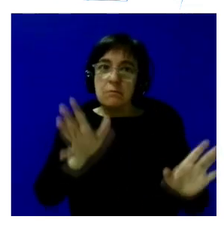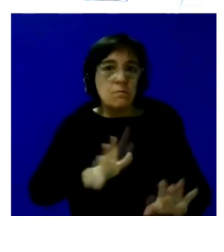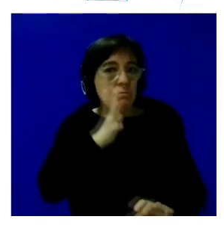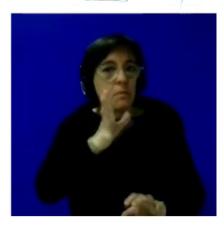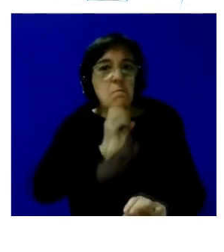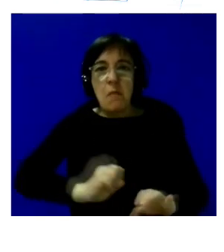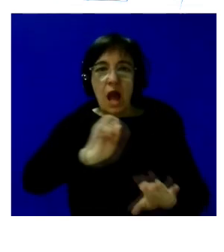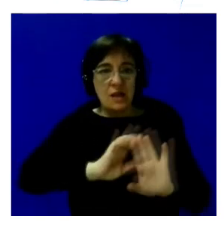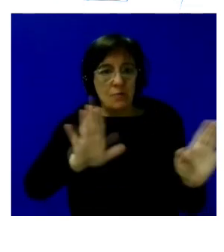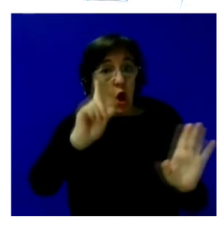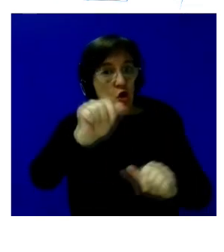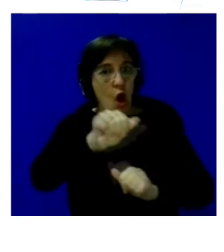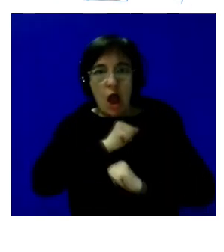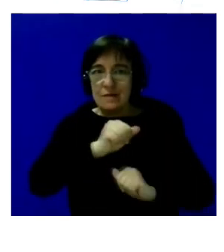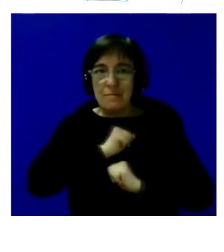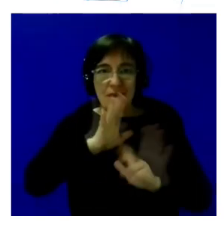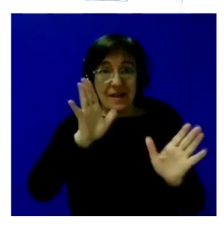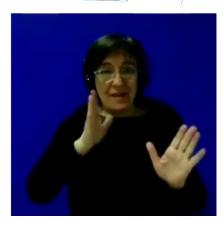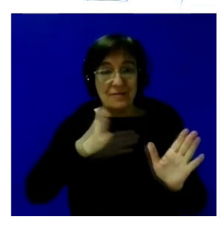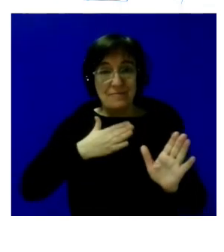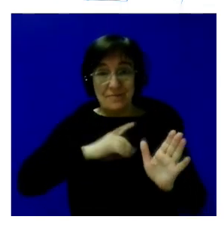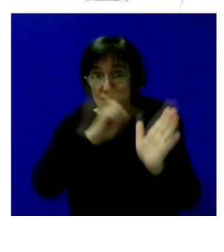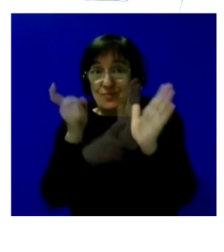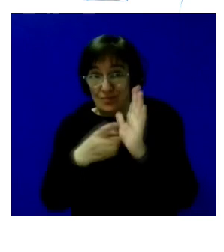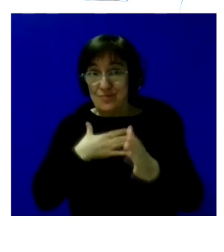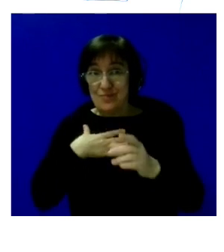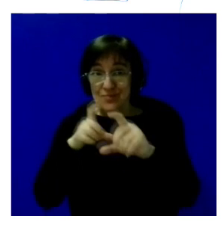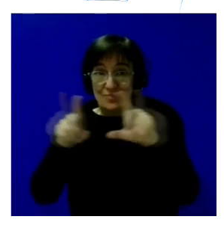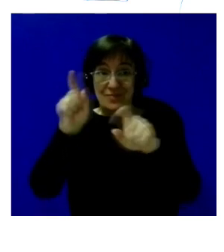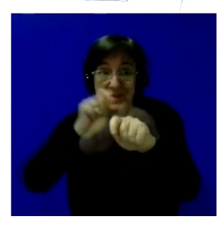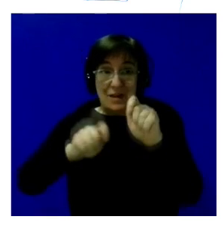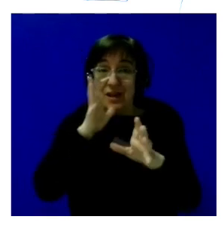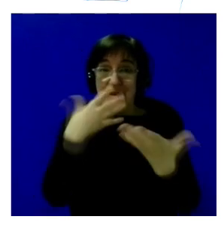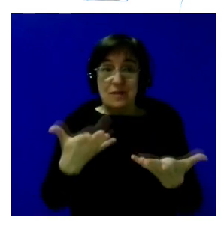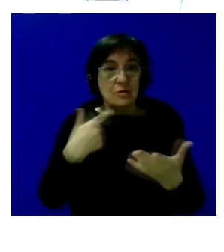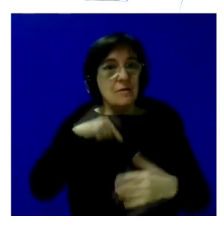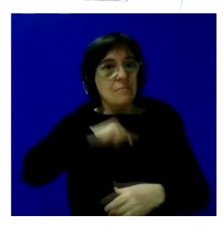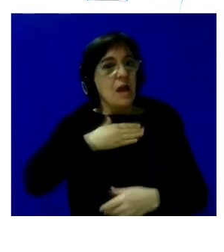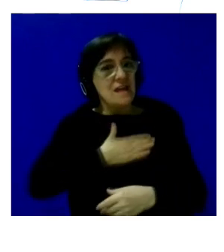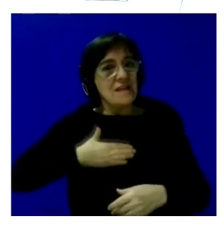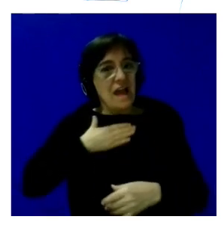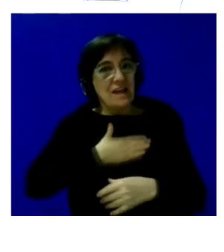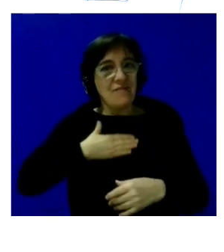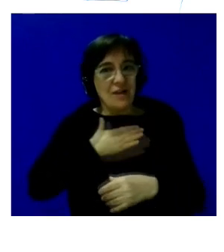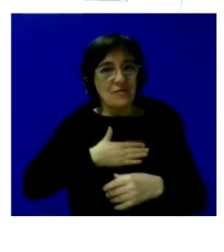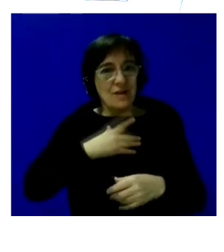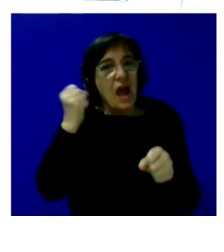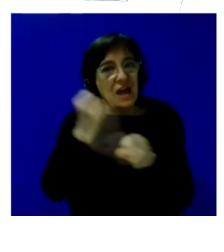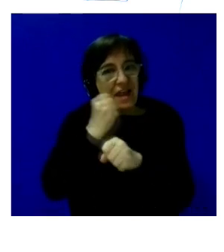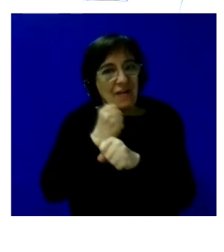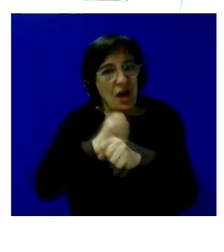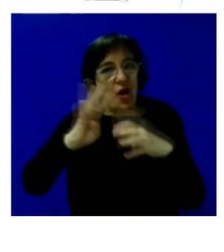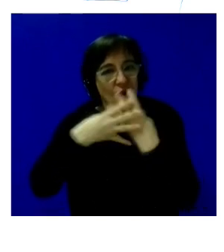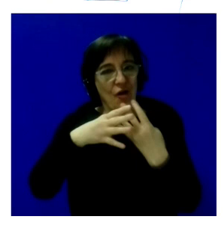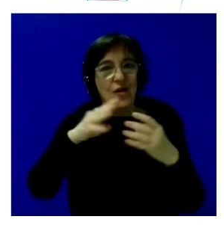era inesperado por parte de plena y también vivido con satisfacción por parte de trabajo penitenciario y